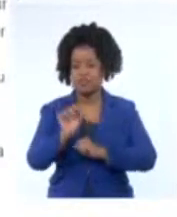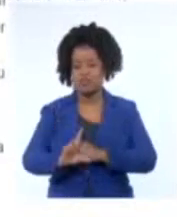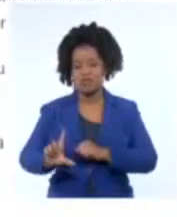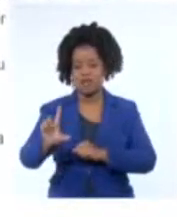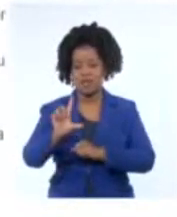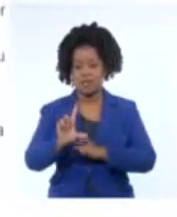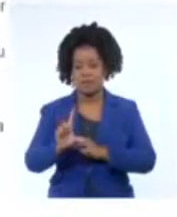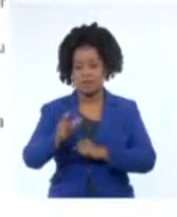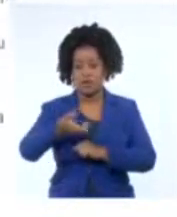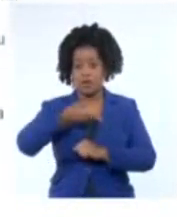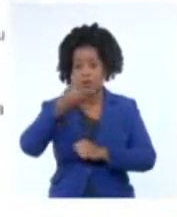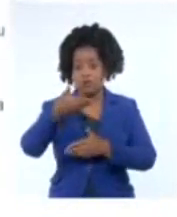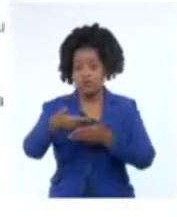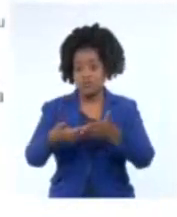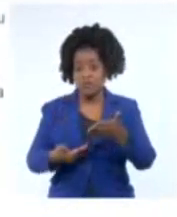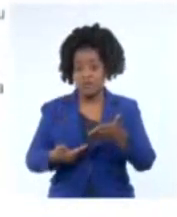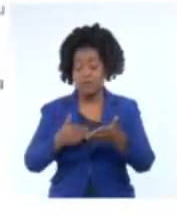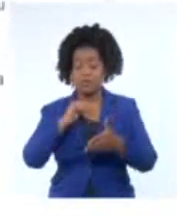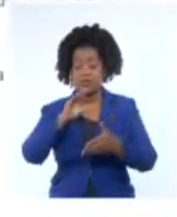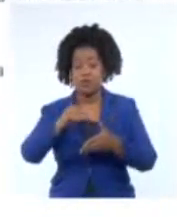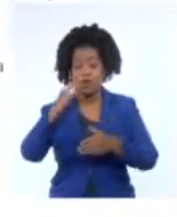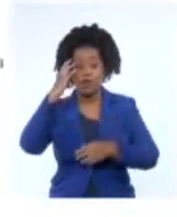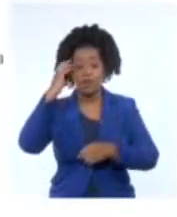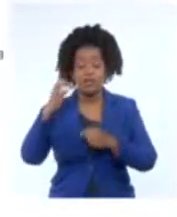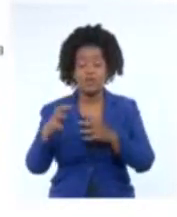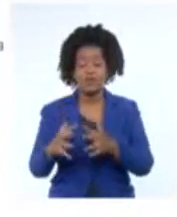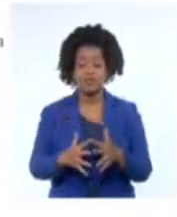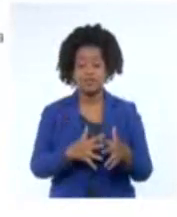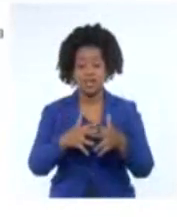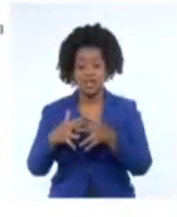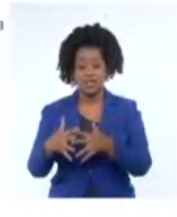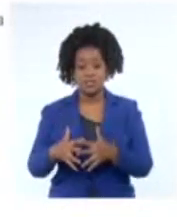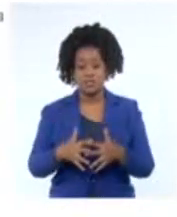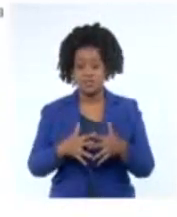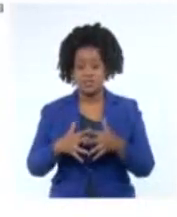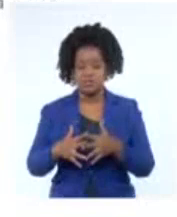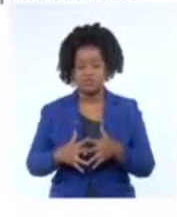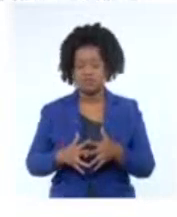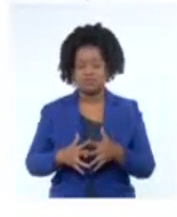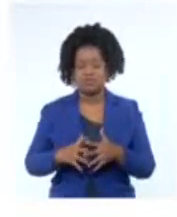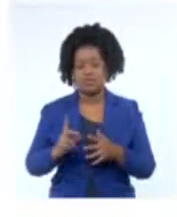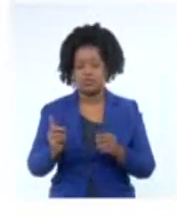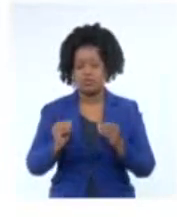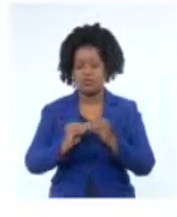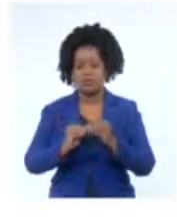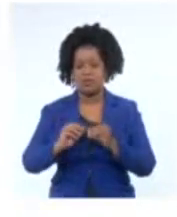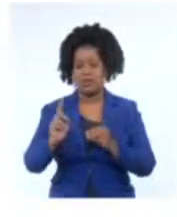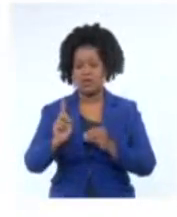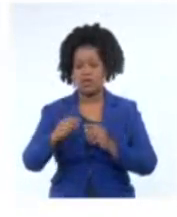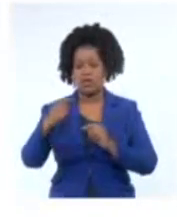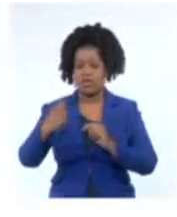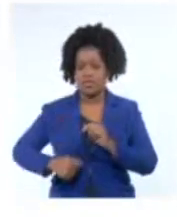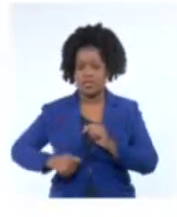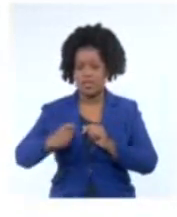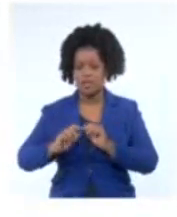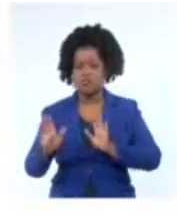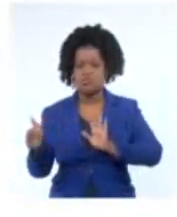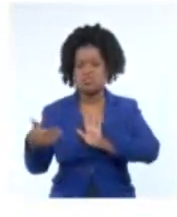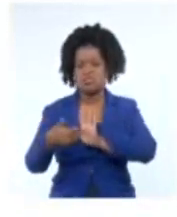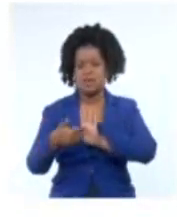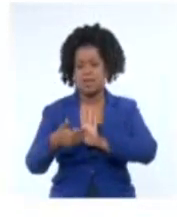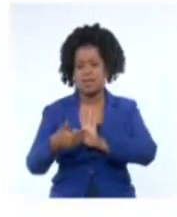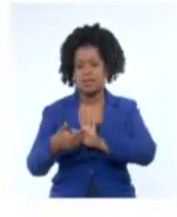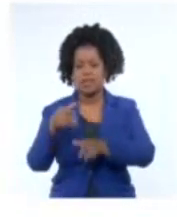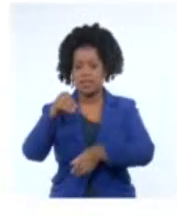pronunciamiento aseveró que al gobierno de los Estados Unidos no le asiste ningún derecho para interferir en los asuntos